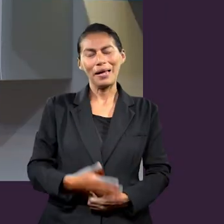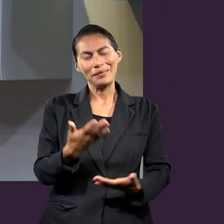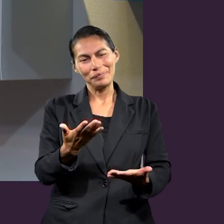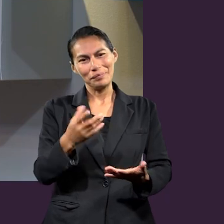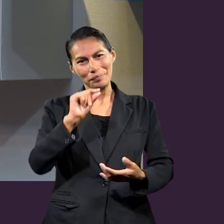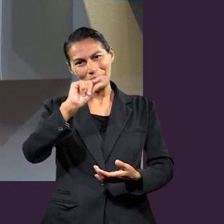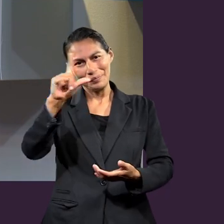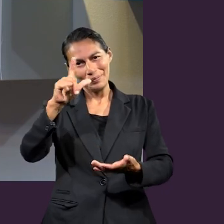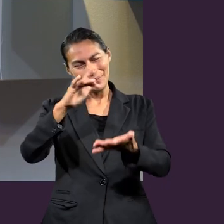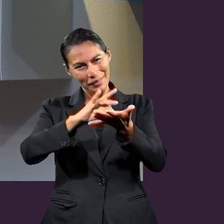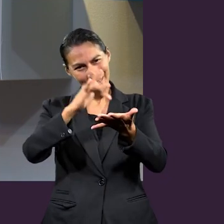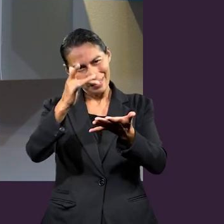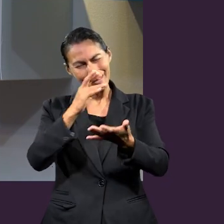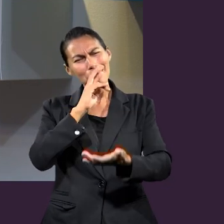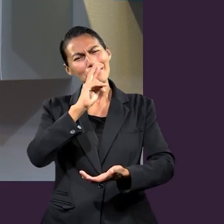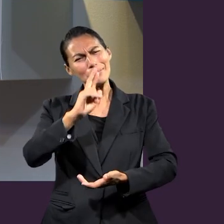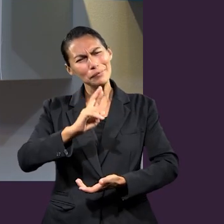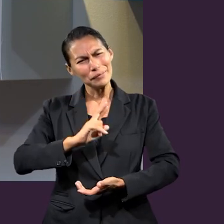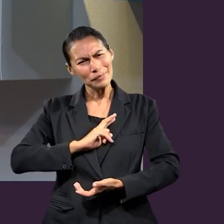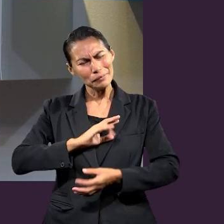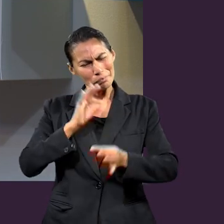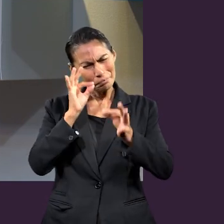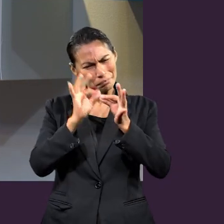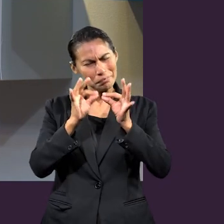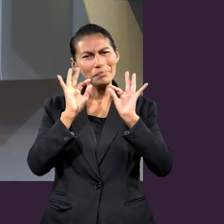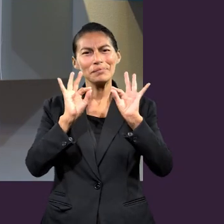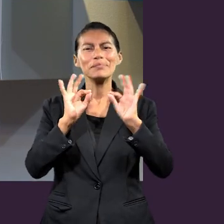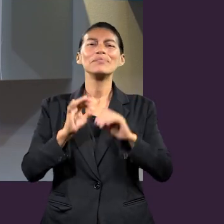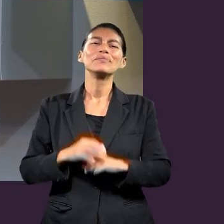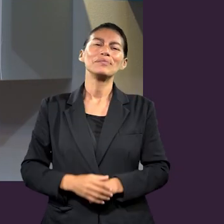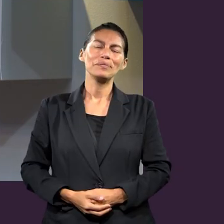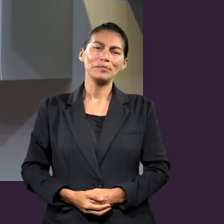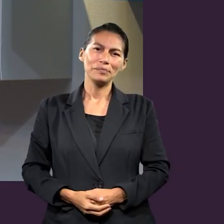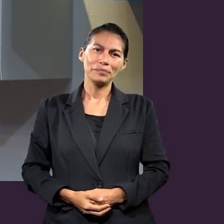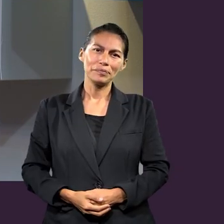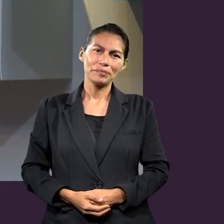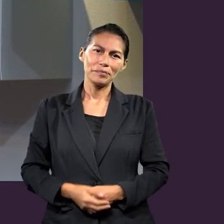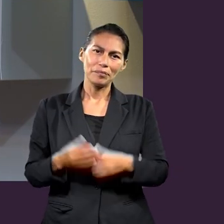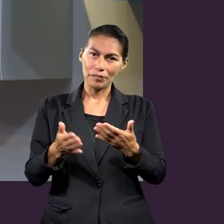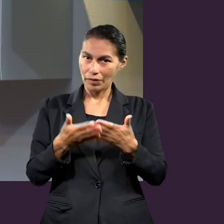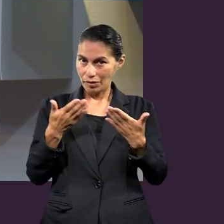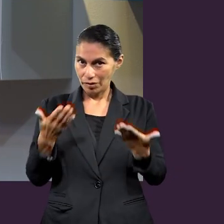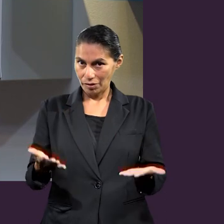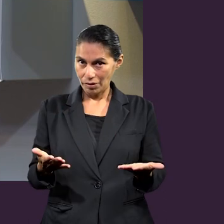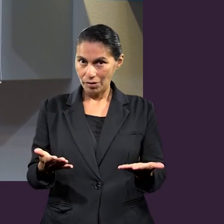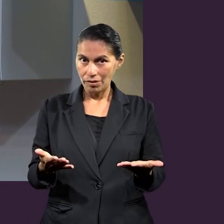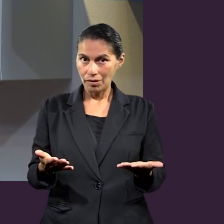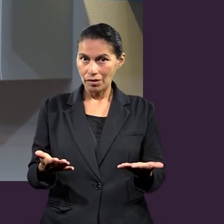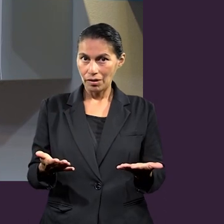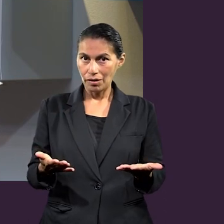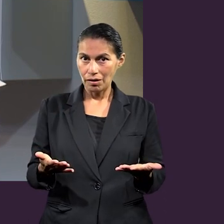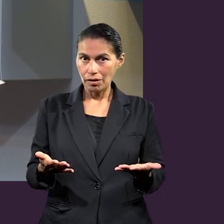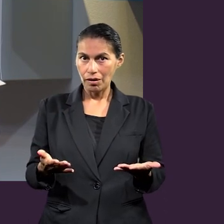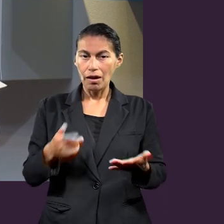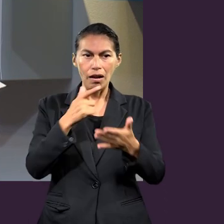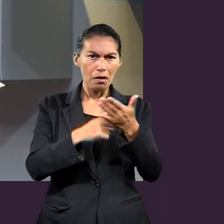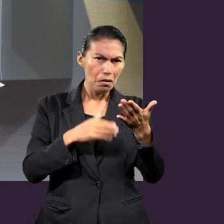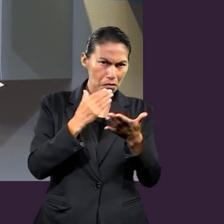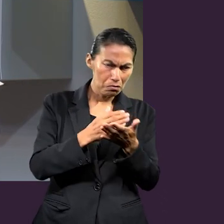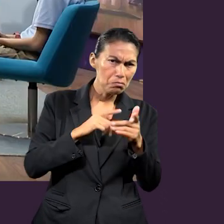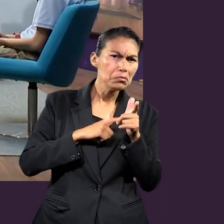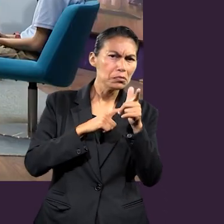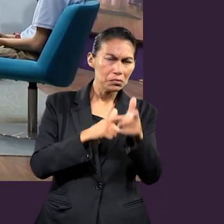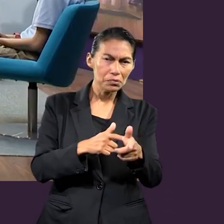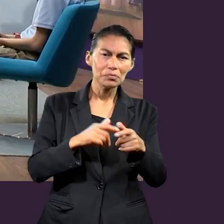Muchas gracias, le damos al experto, por contestar tan asertivamente. Vamos a continuar con